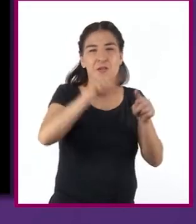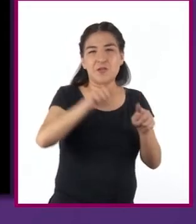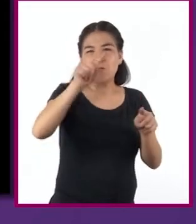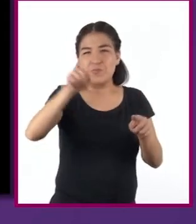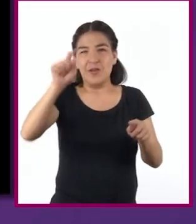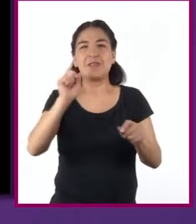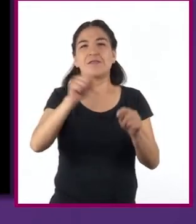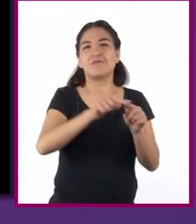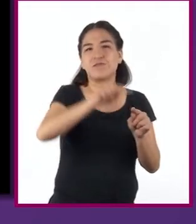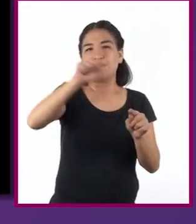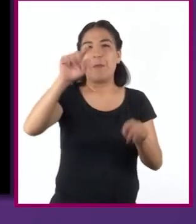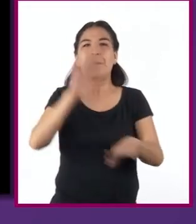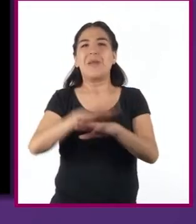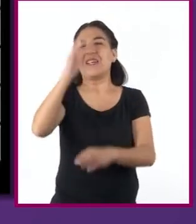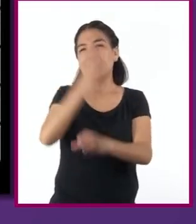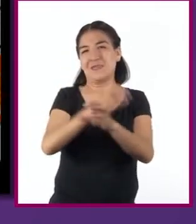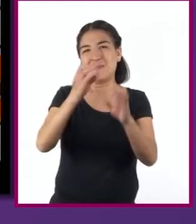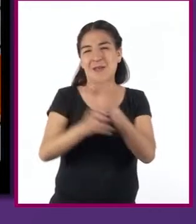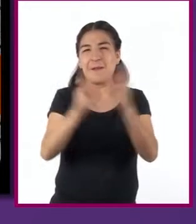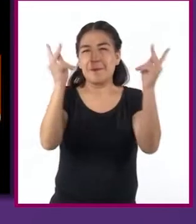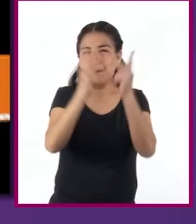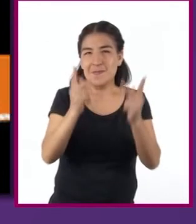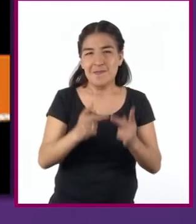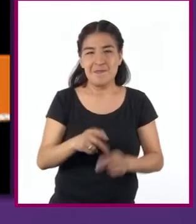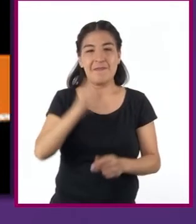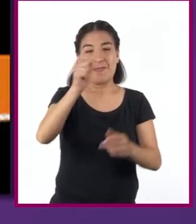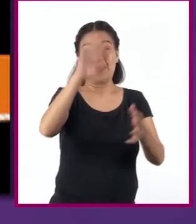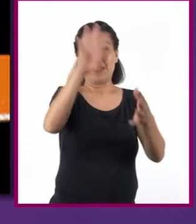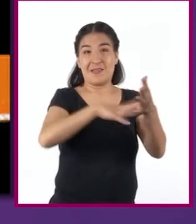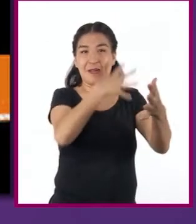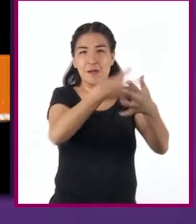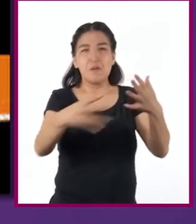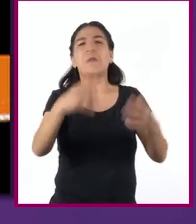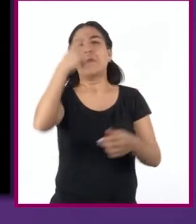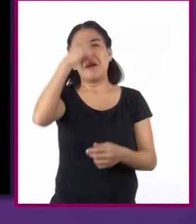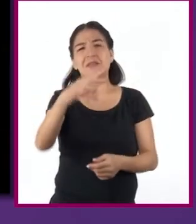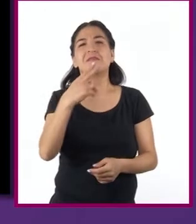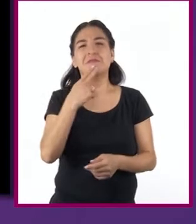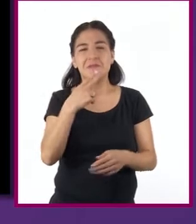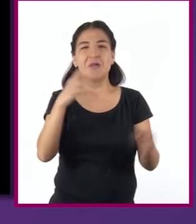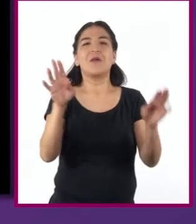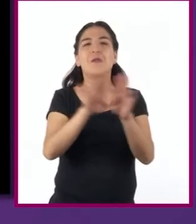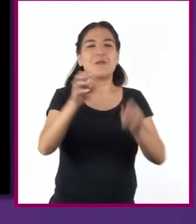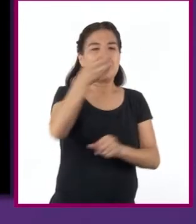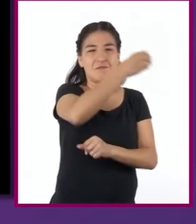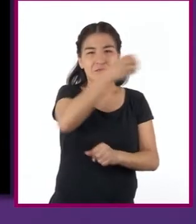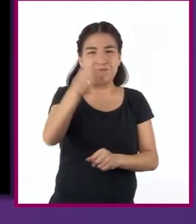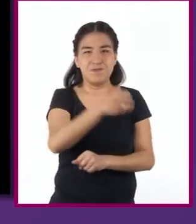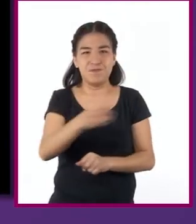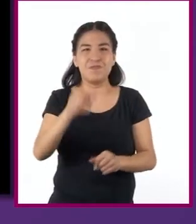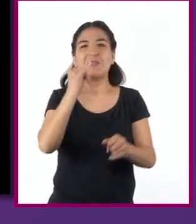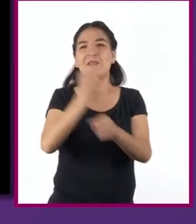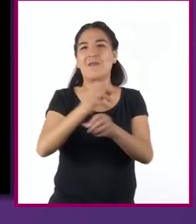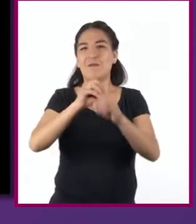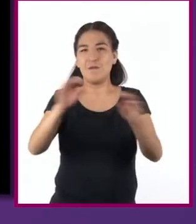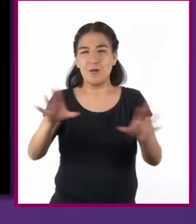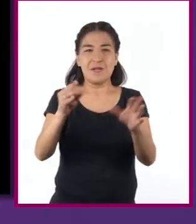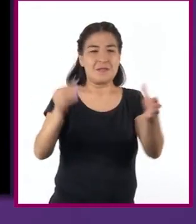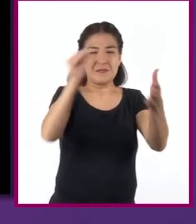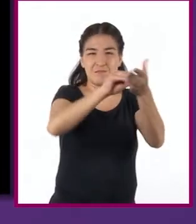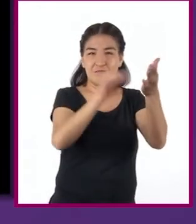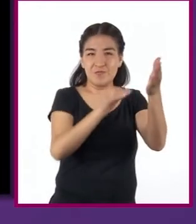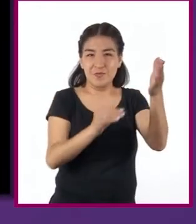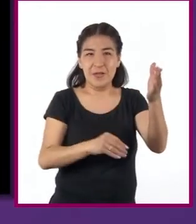comparar dos o más elementos. Las tablas sirven principalmente para ordenar y clasificar datos, de tal forma que